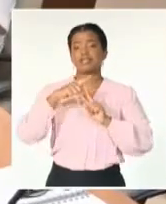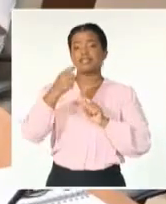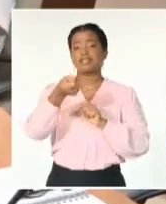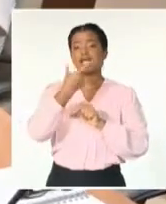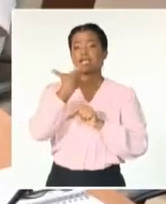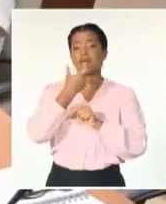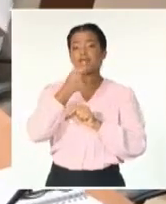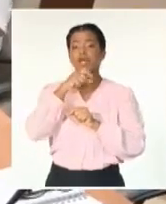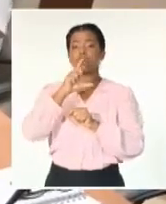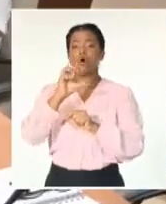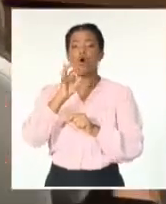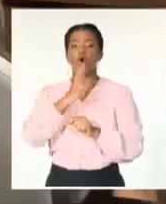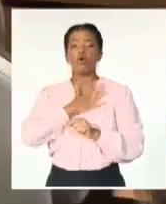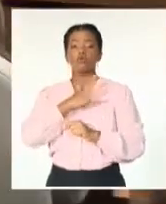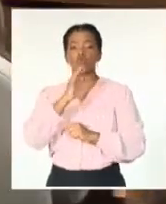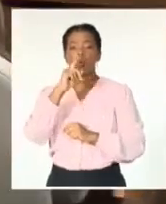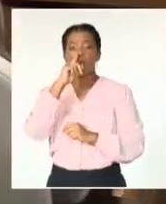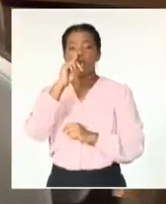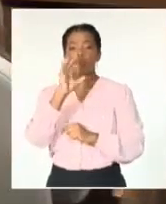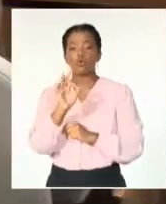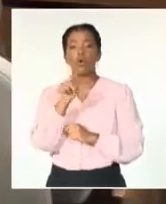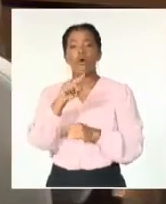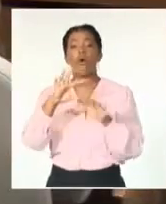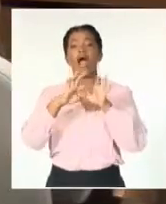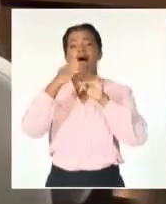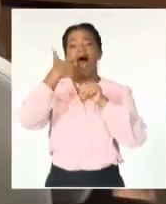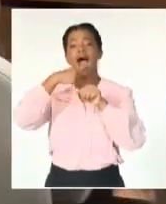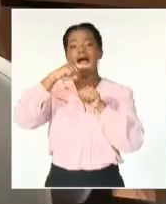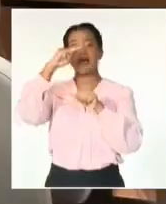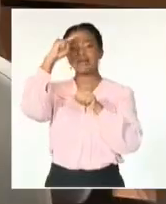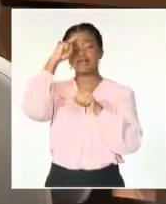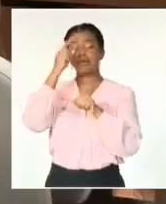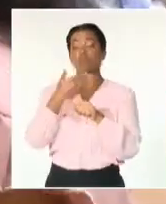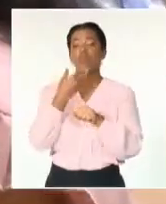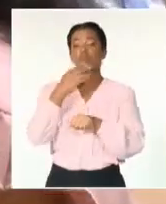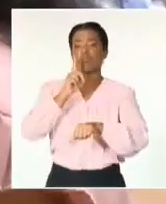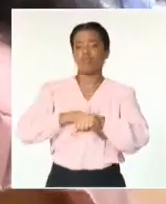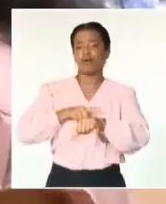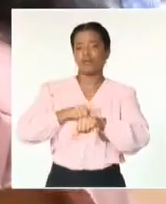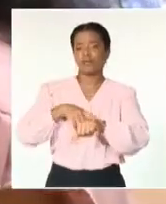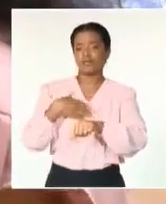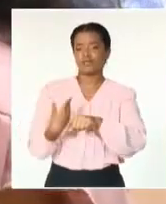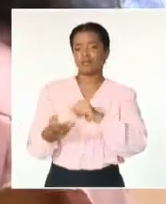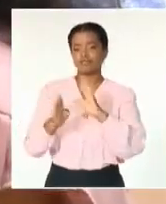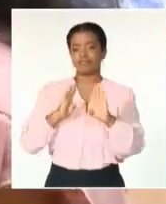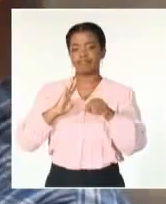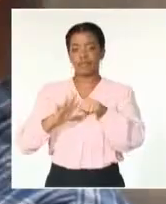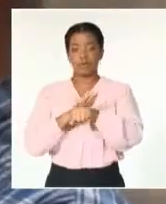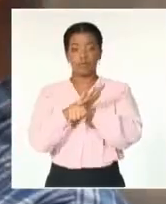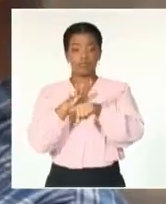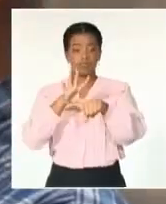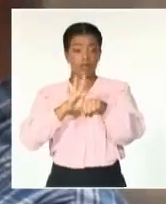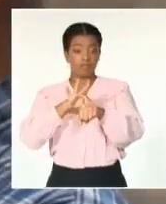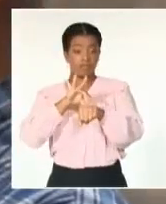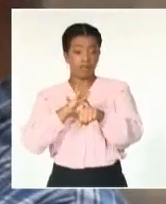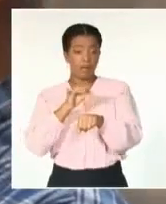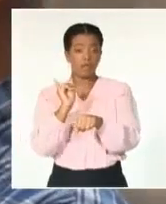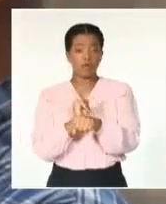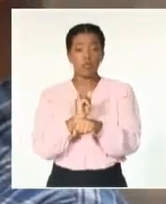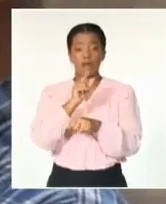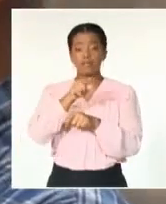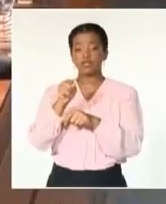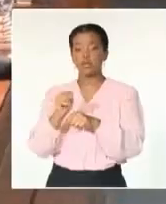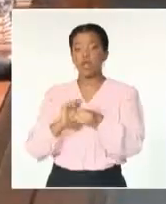forma natural, resultó muy efectivo durante la pandemia de la COVID-19, tanto en enfermos como en convalescientes.